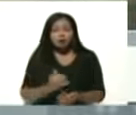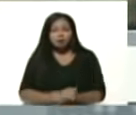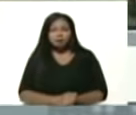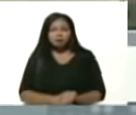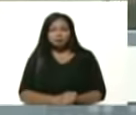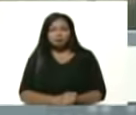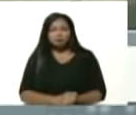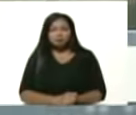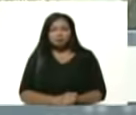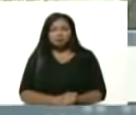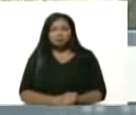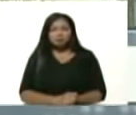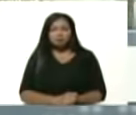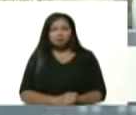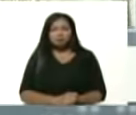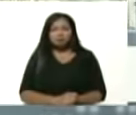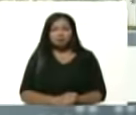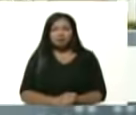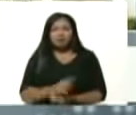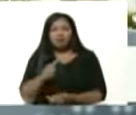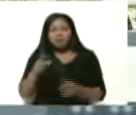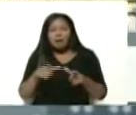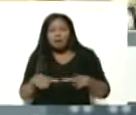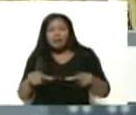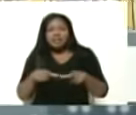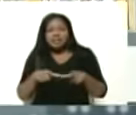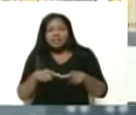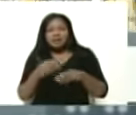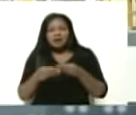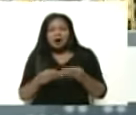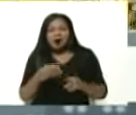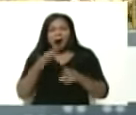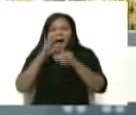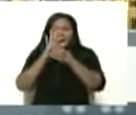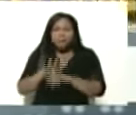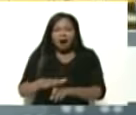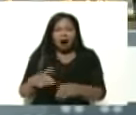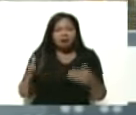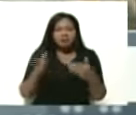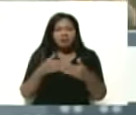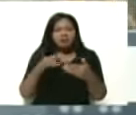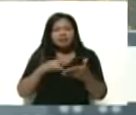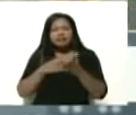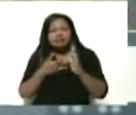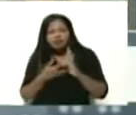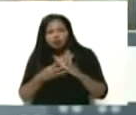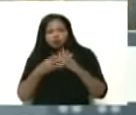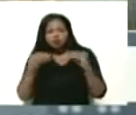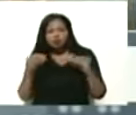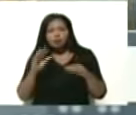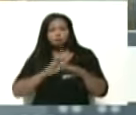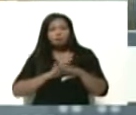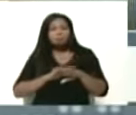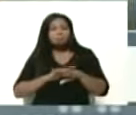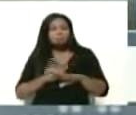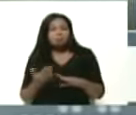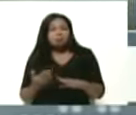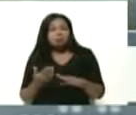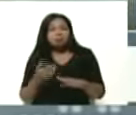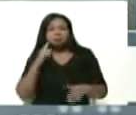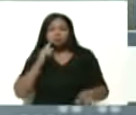venezolanas. Esta planta estaba condenada a un cierre técnico porque a